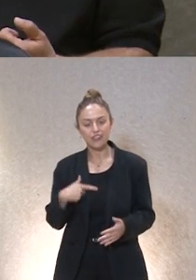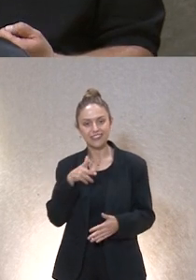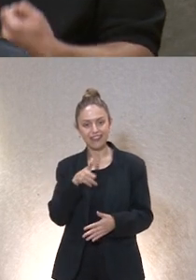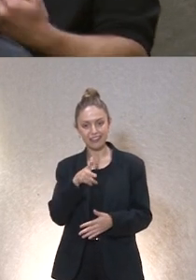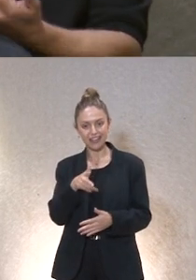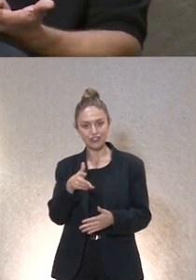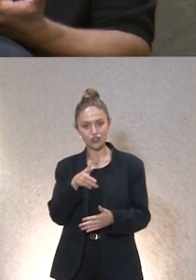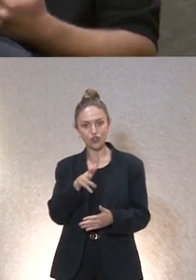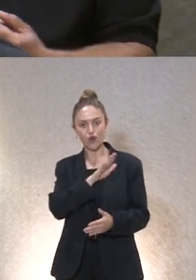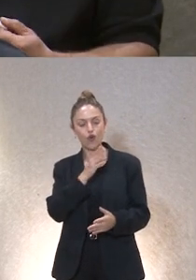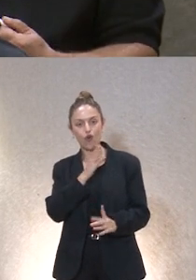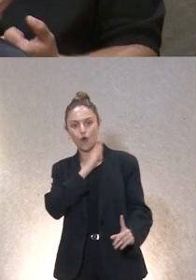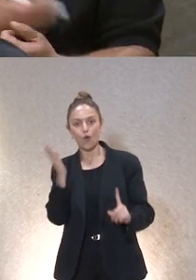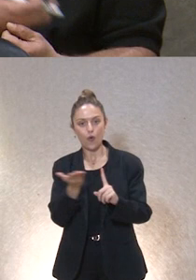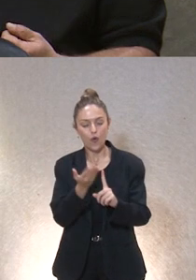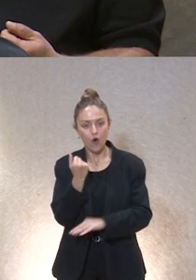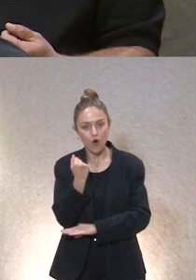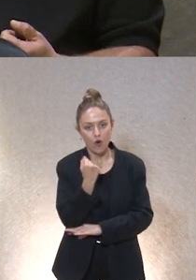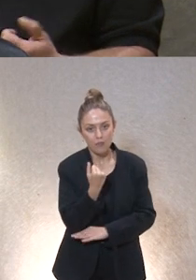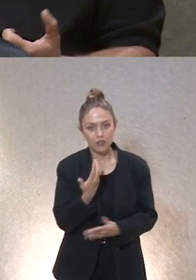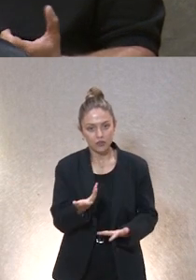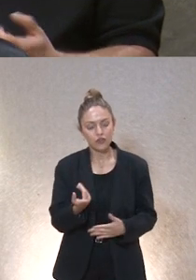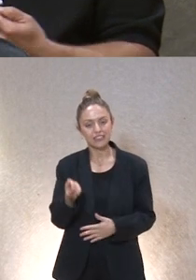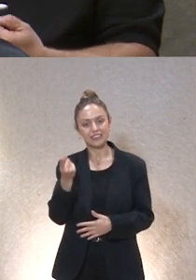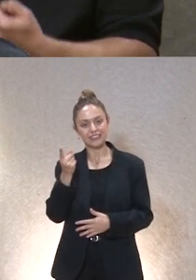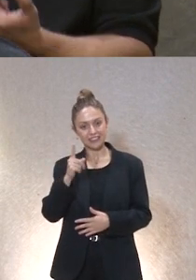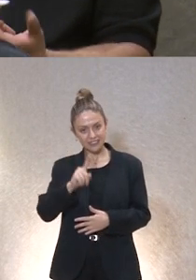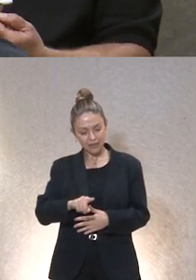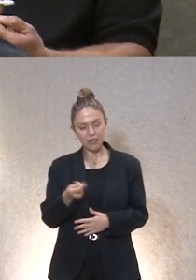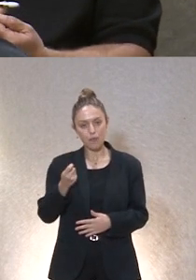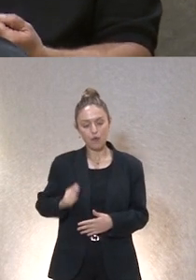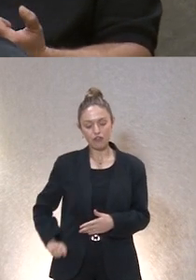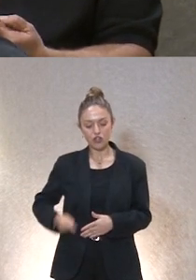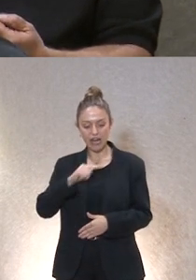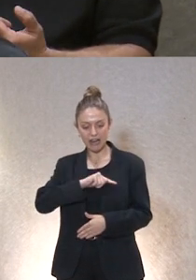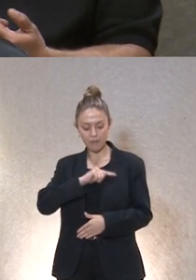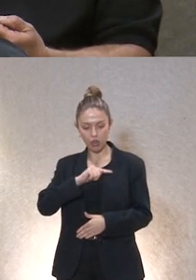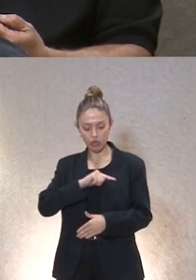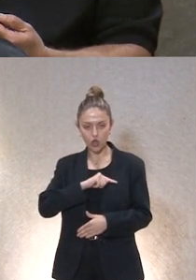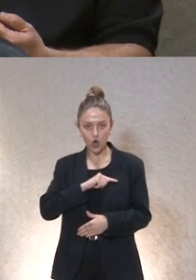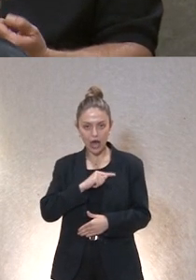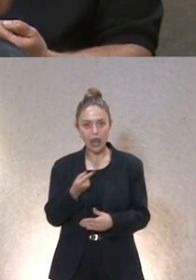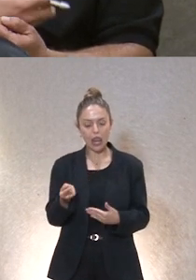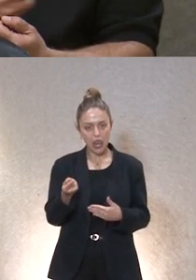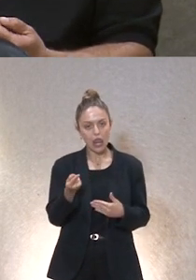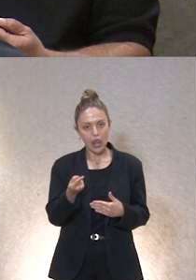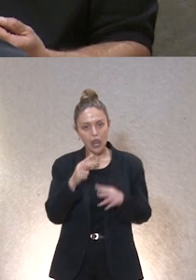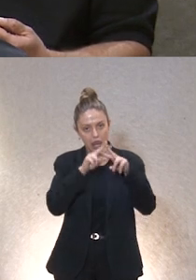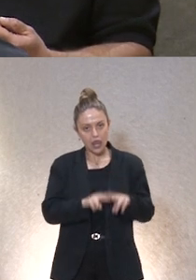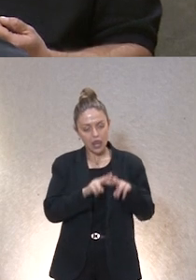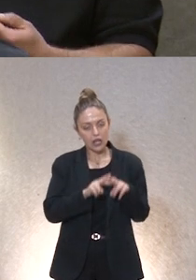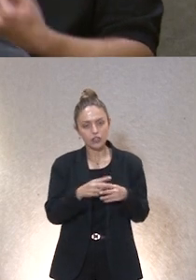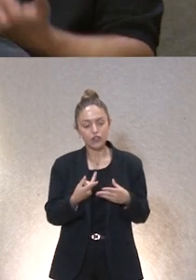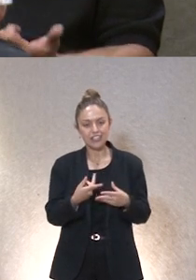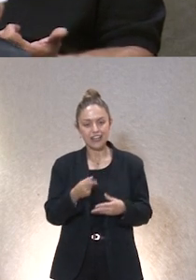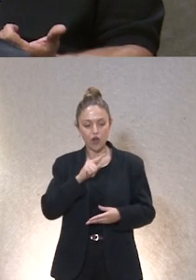vulnerando con sus apoyos entonces ahí también hay que recoger a los profesionales a nivel emocional ¿no? de hecho en este pilotaje se hace un acompañamiento